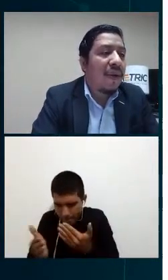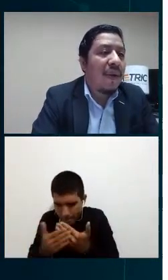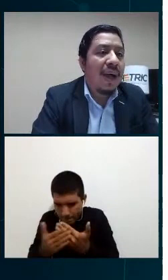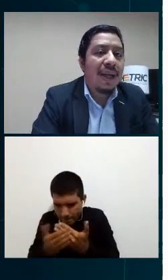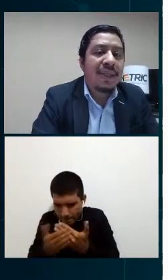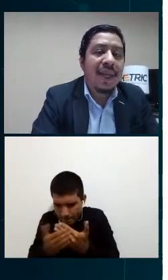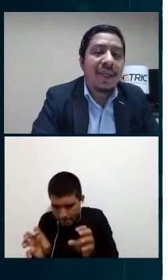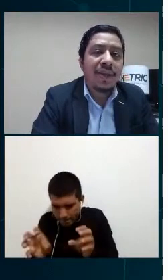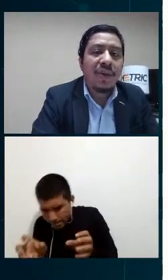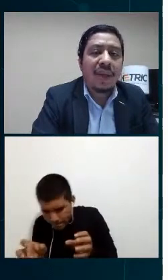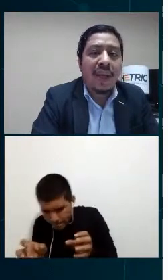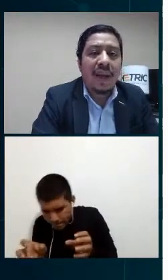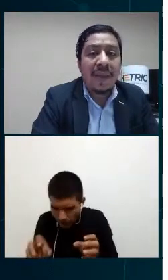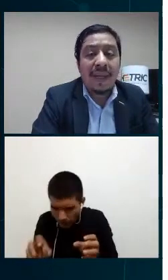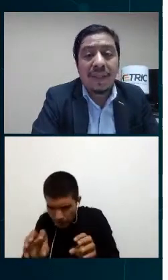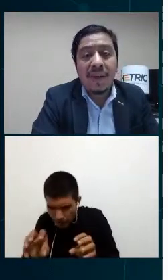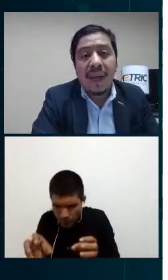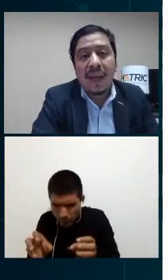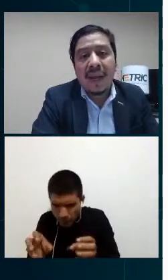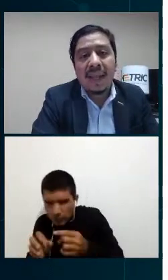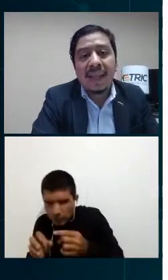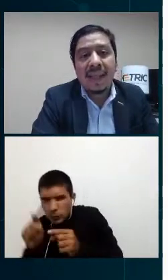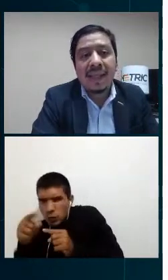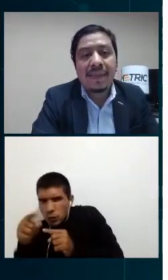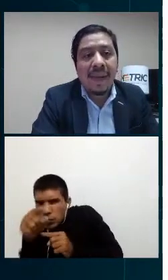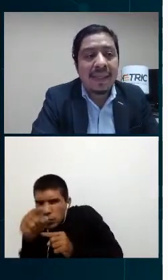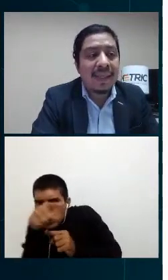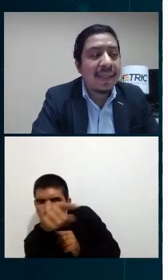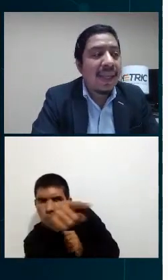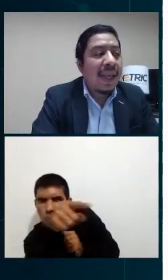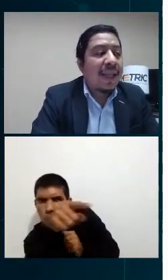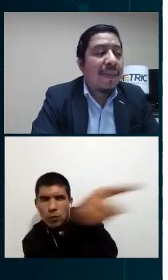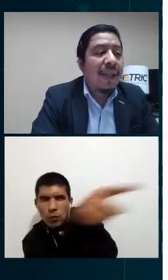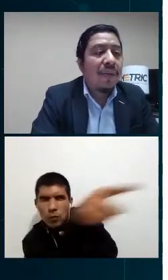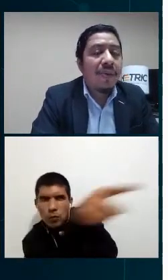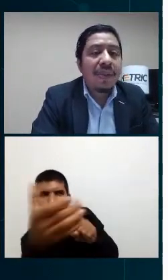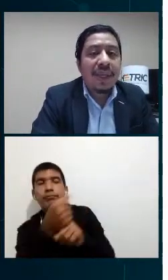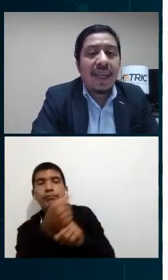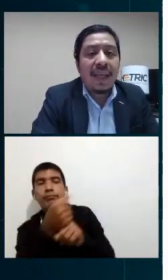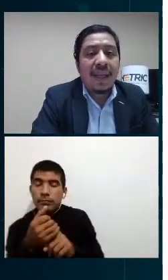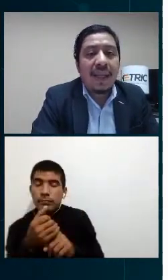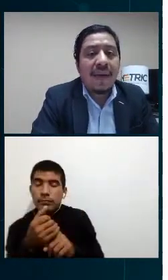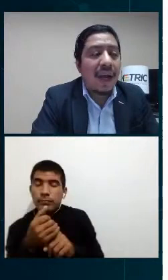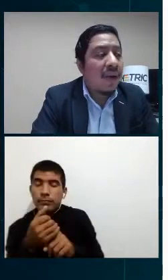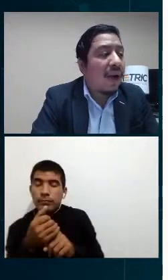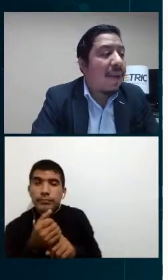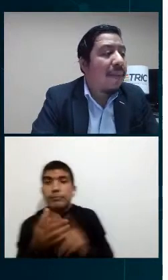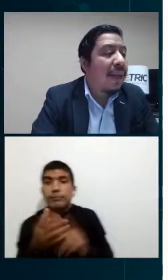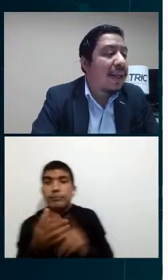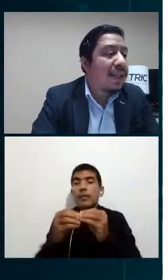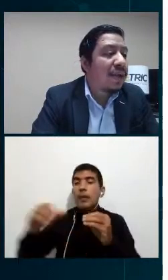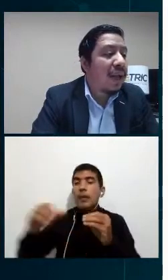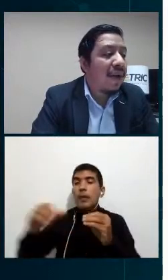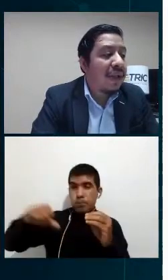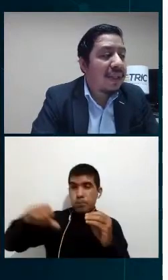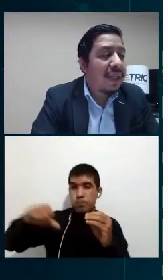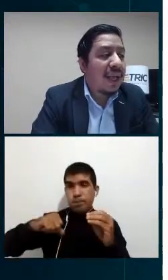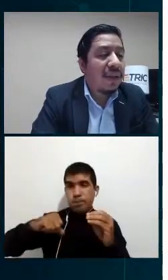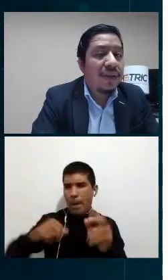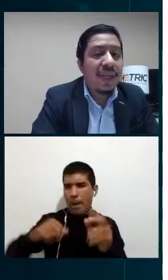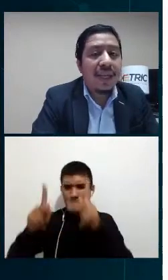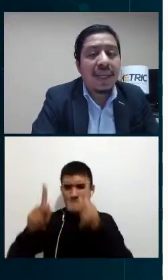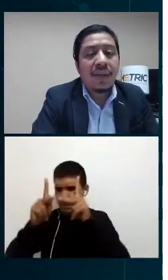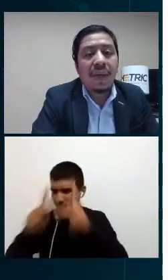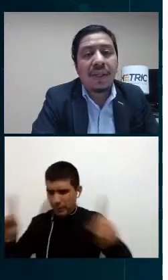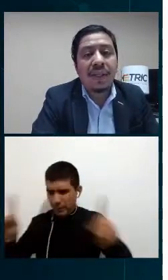previo a la instalación a la migración a grandes masas también tuvimos que trabajar con la migración de la base